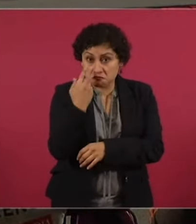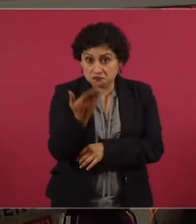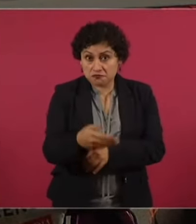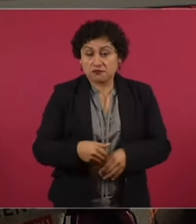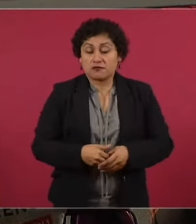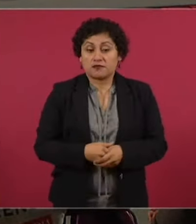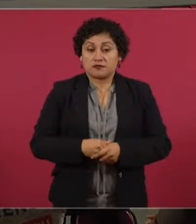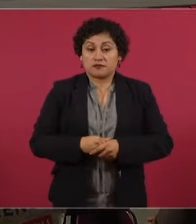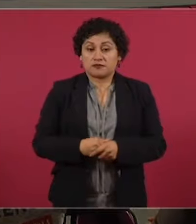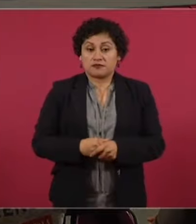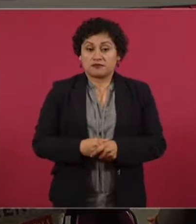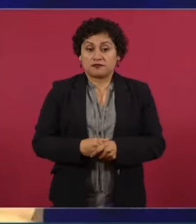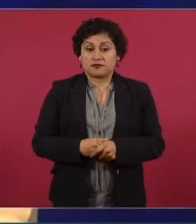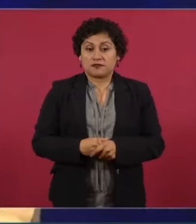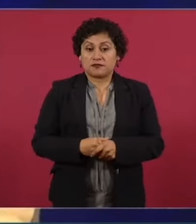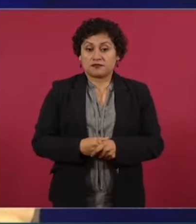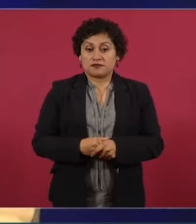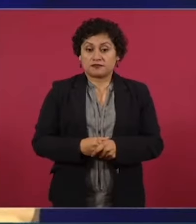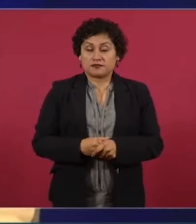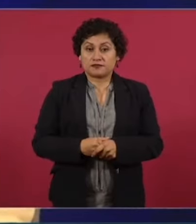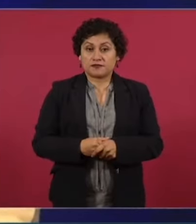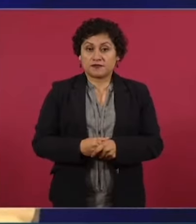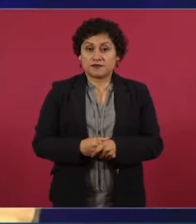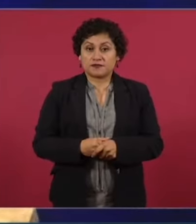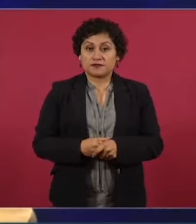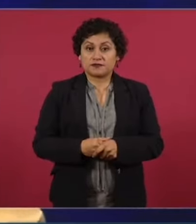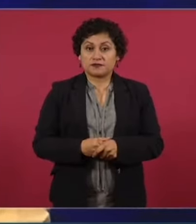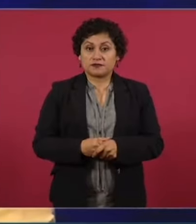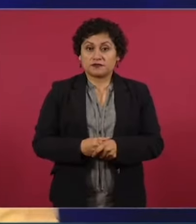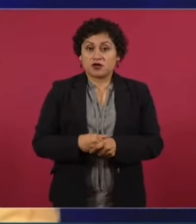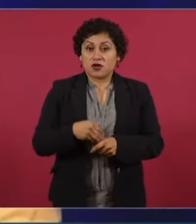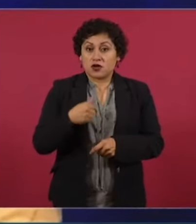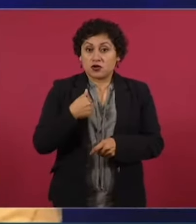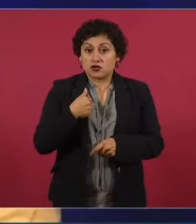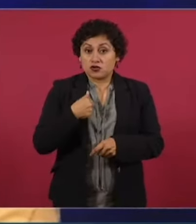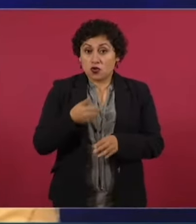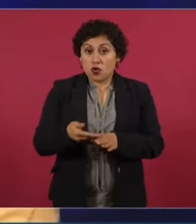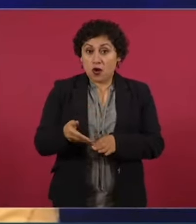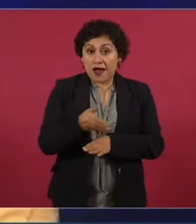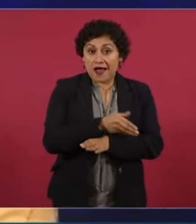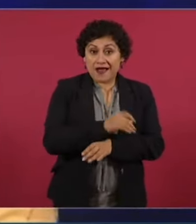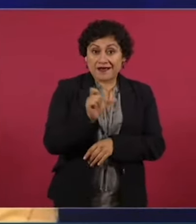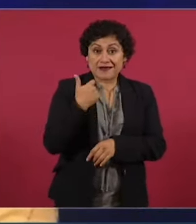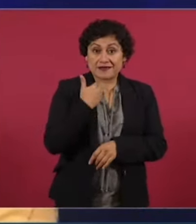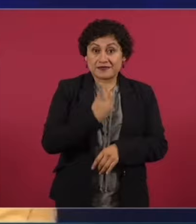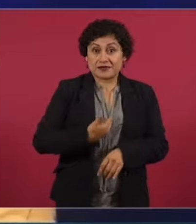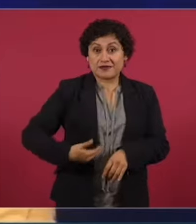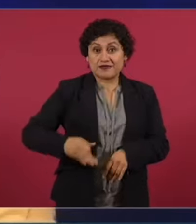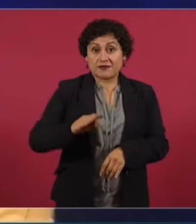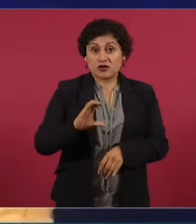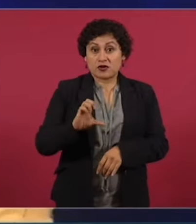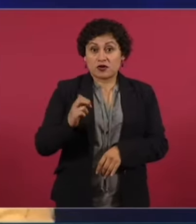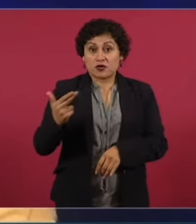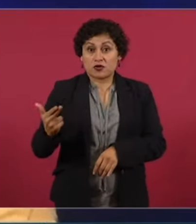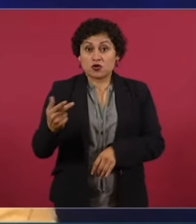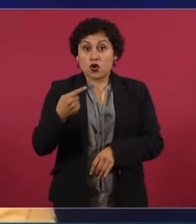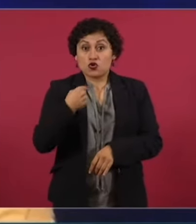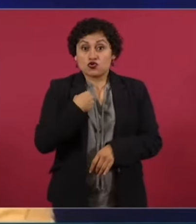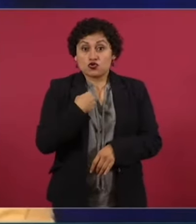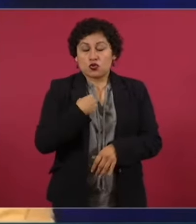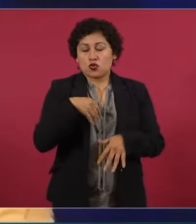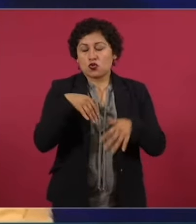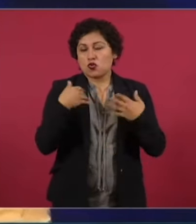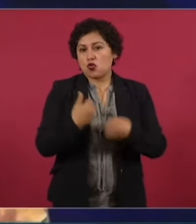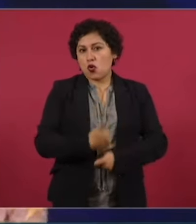El baile con Calderón, sufrí presiones fuertísimas de él y de su gente para que yo me cayera la boca,